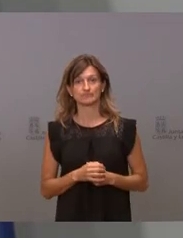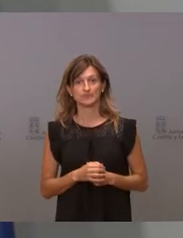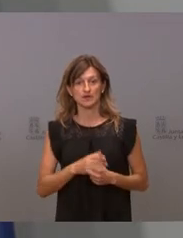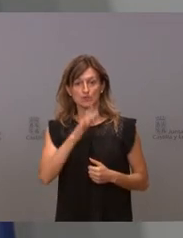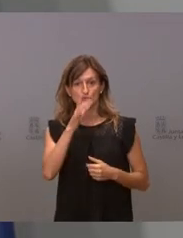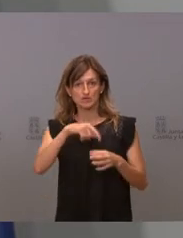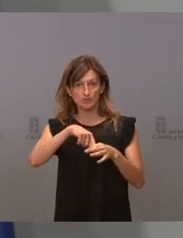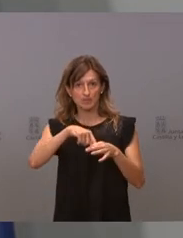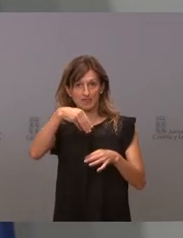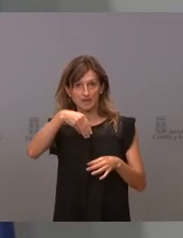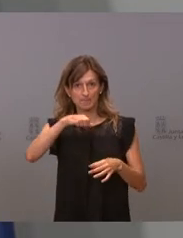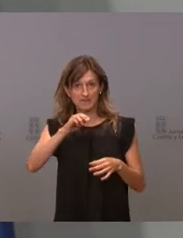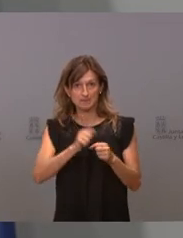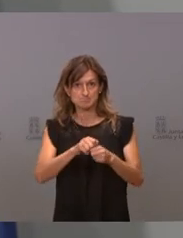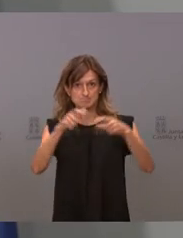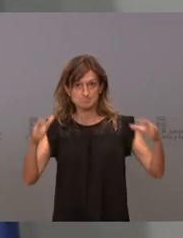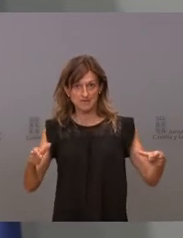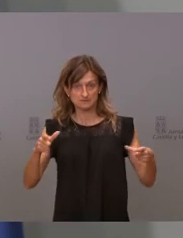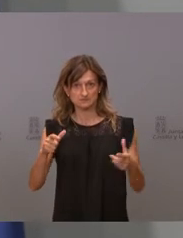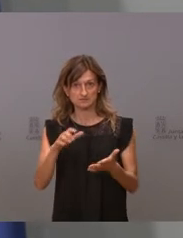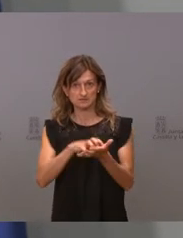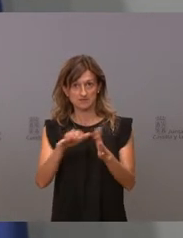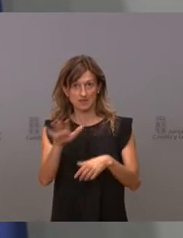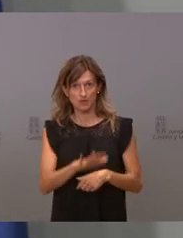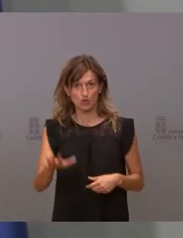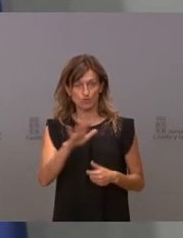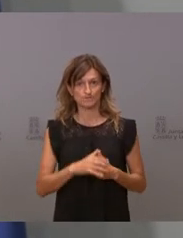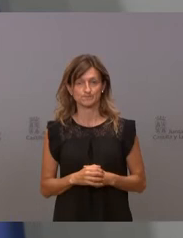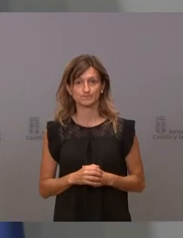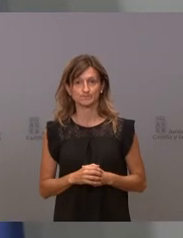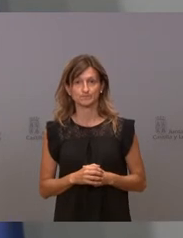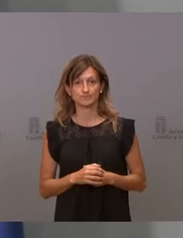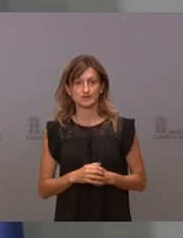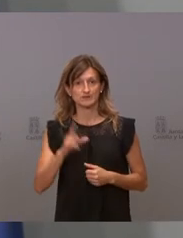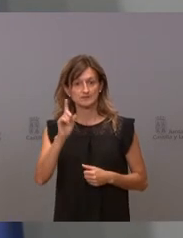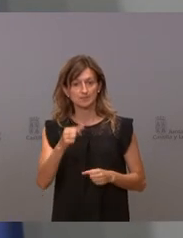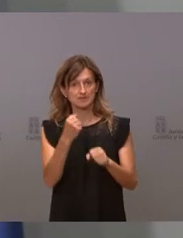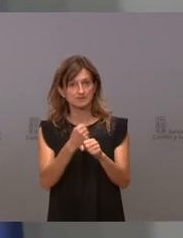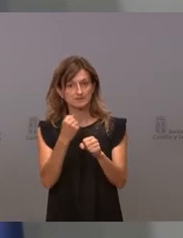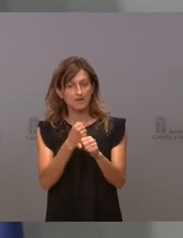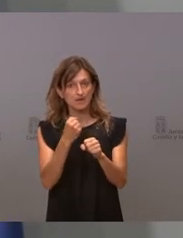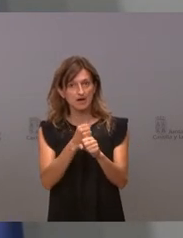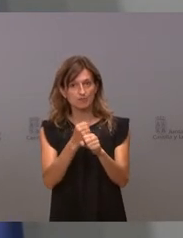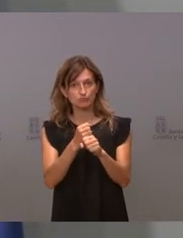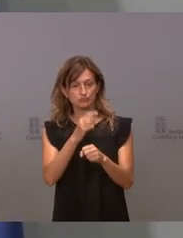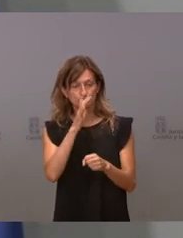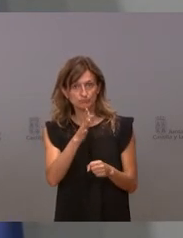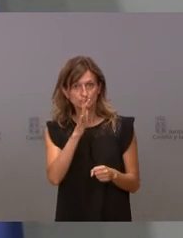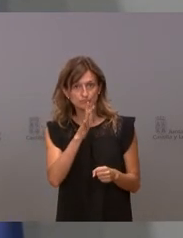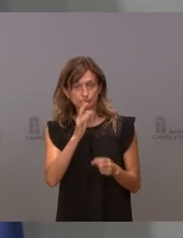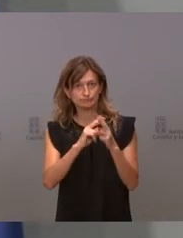las plazas mil en todo el territorio. Y esa razón se está trabajando también para dar una